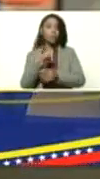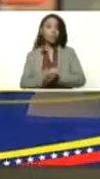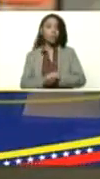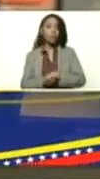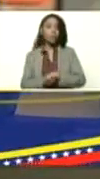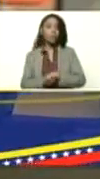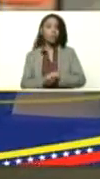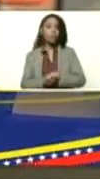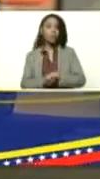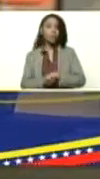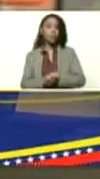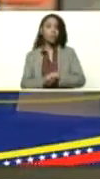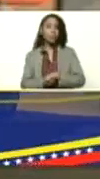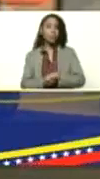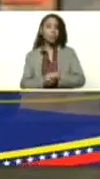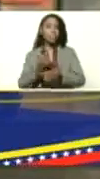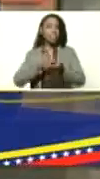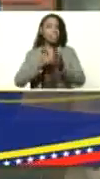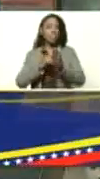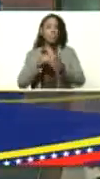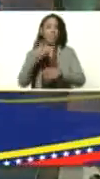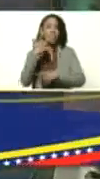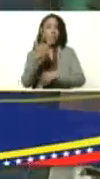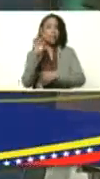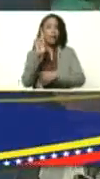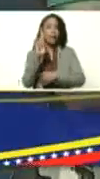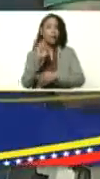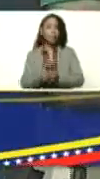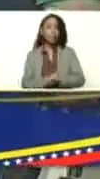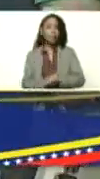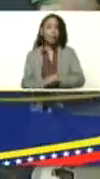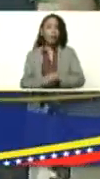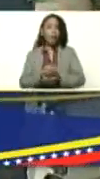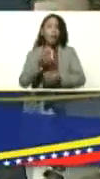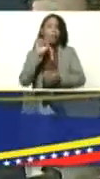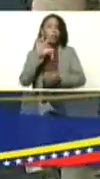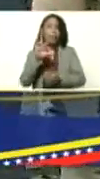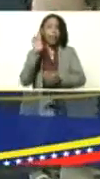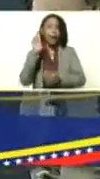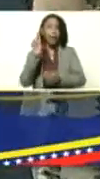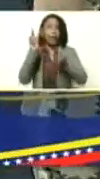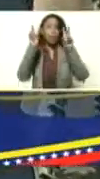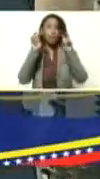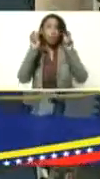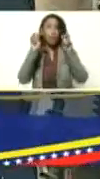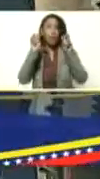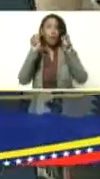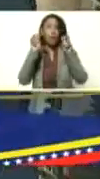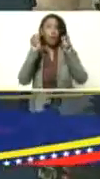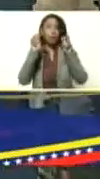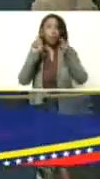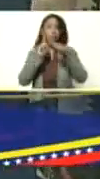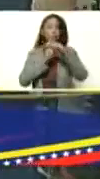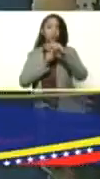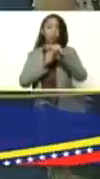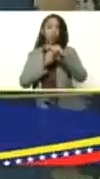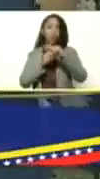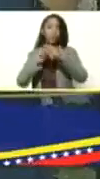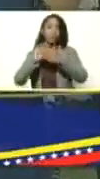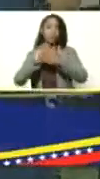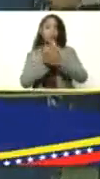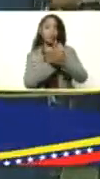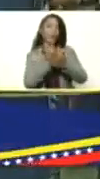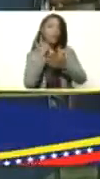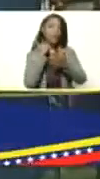¿qué significa las 3R? bueno las 3R nuevas que subsumen las antiguas